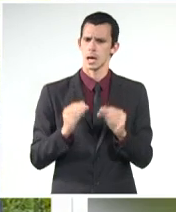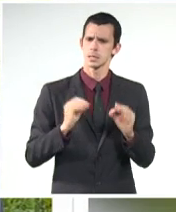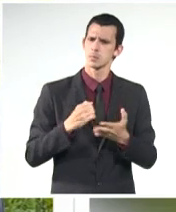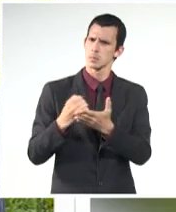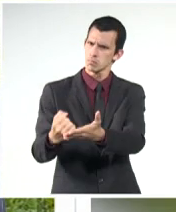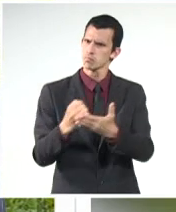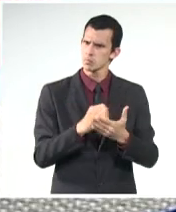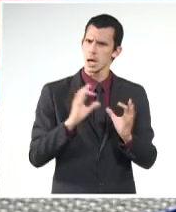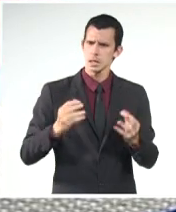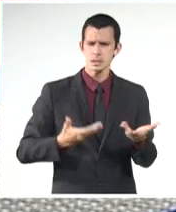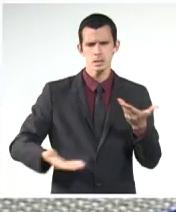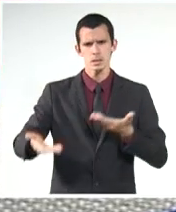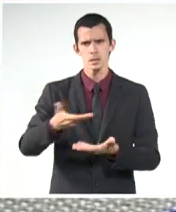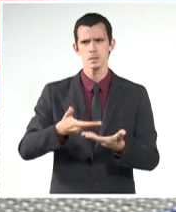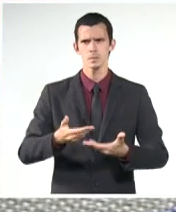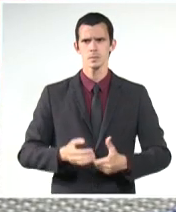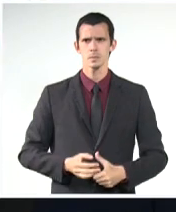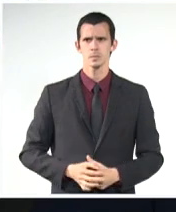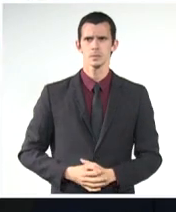de hermandad y solidaridad.